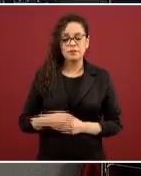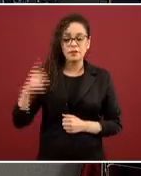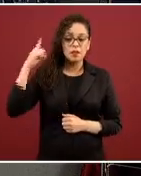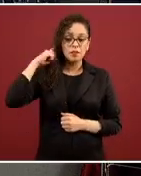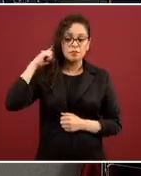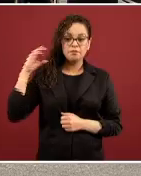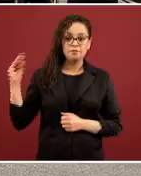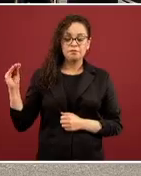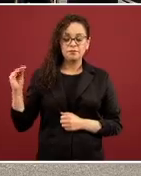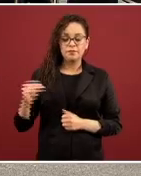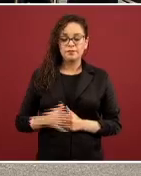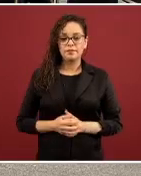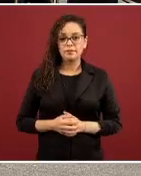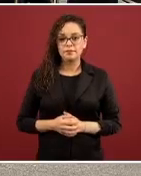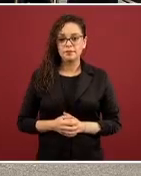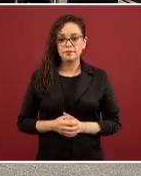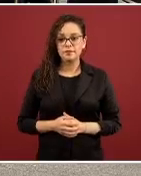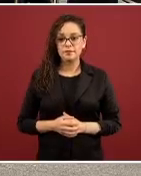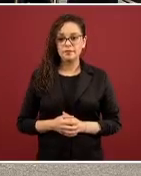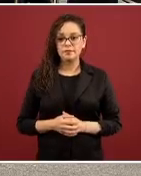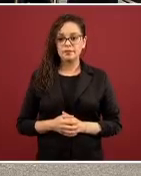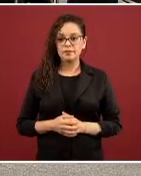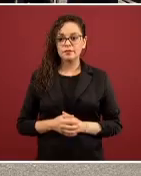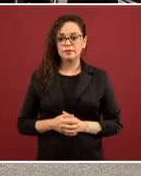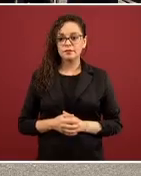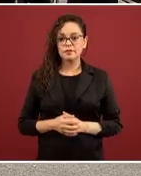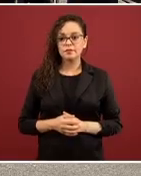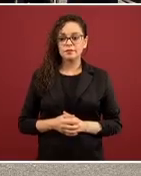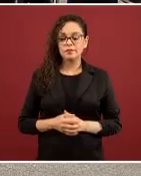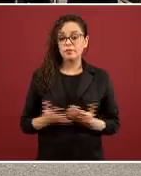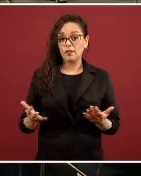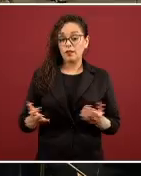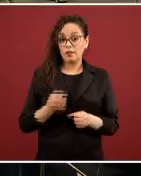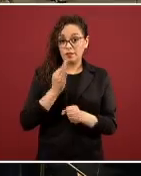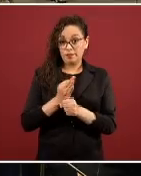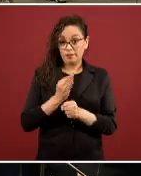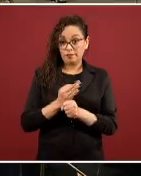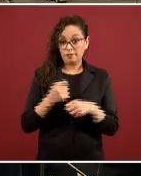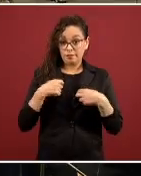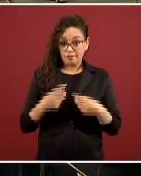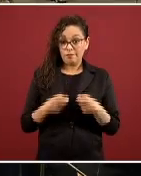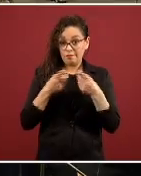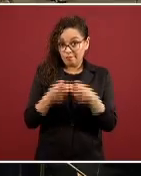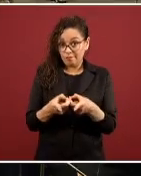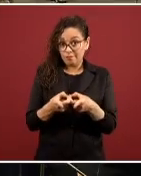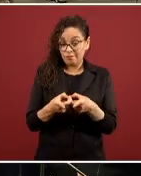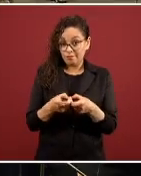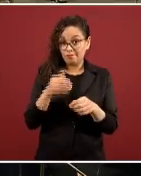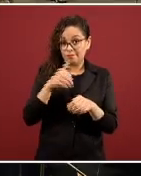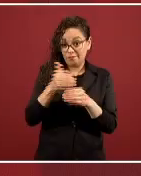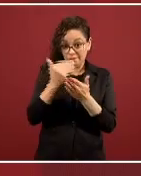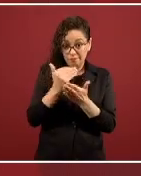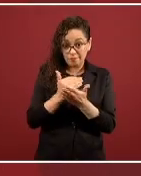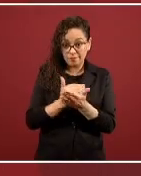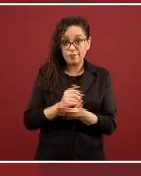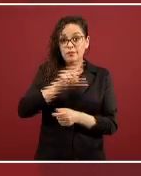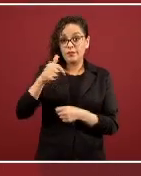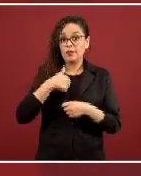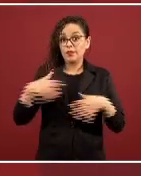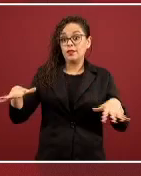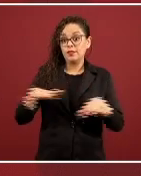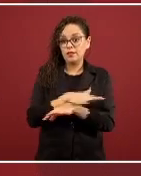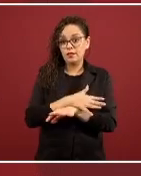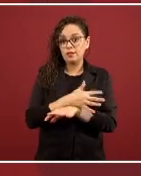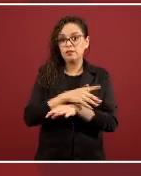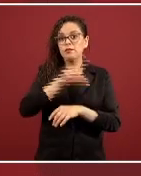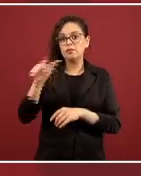material, cuánto insumo va a venir. Yo ahorita, si le doy un dato y luego se lo cambio, cuando venga el comunicado me